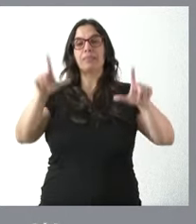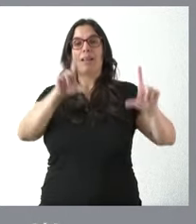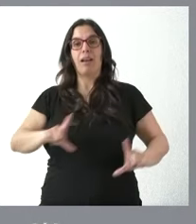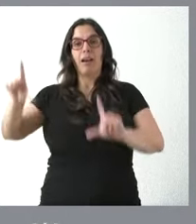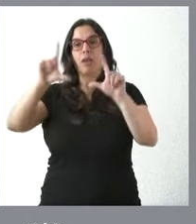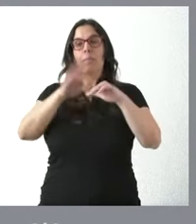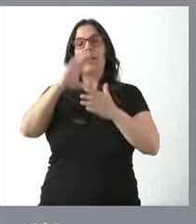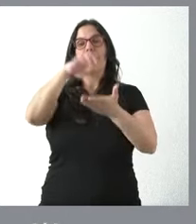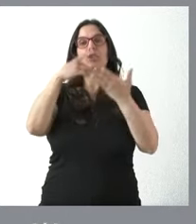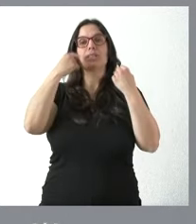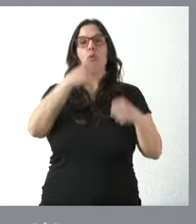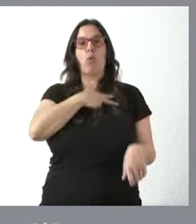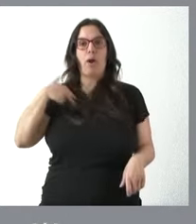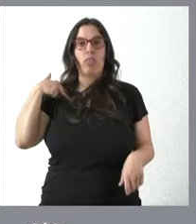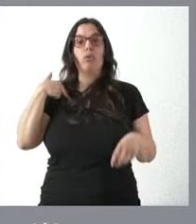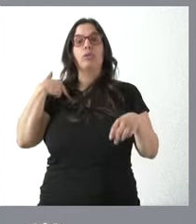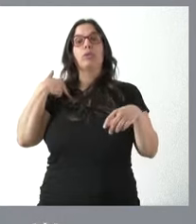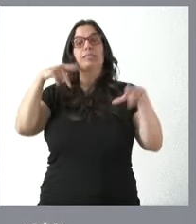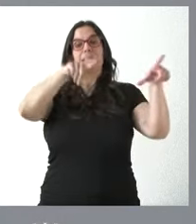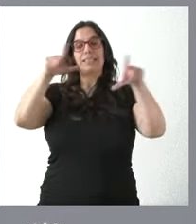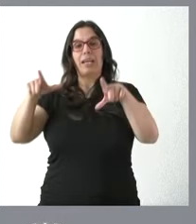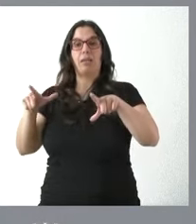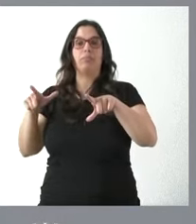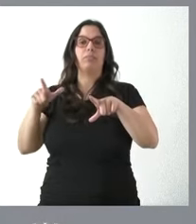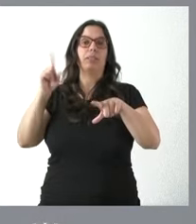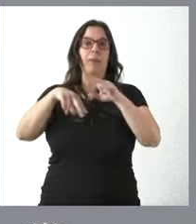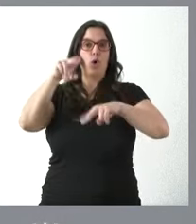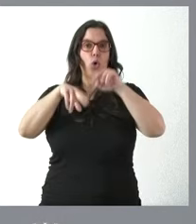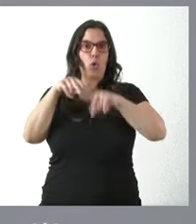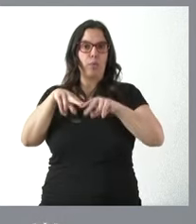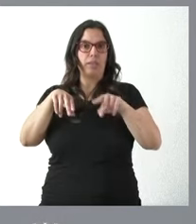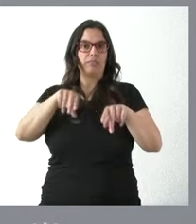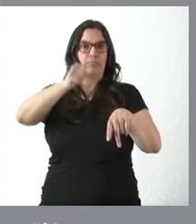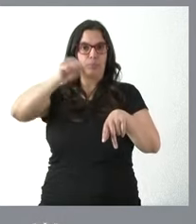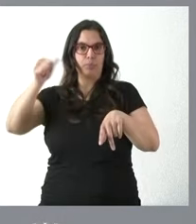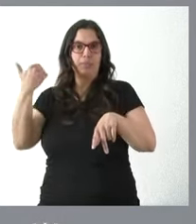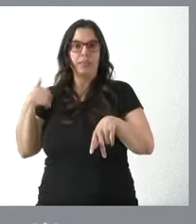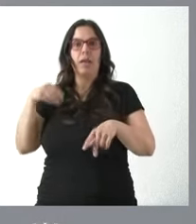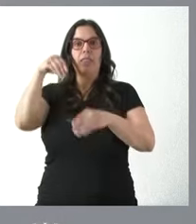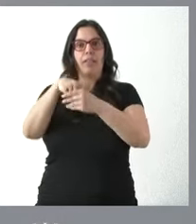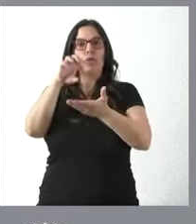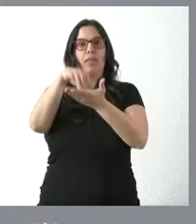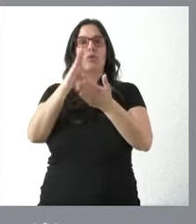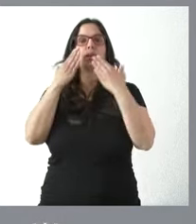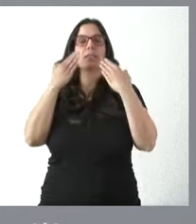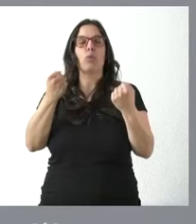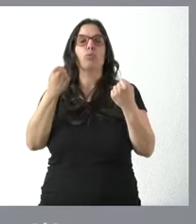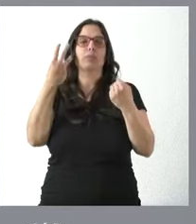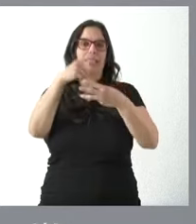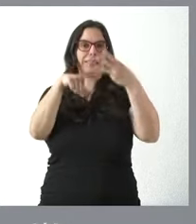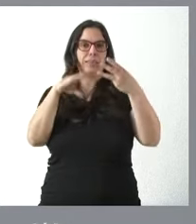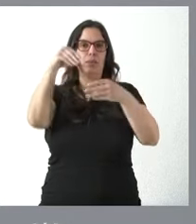Guardo. Se suministran estas salas, así como las horas necesarias para su instalación en los citados centros de salud de Palencia.